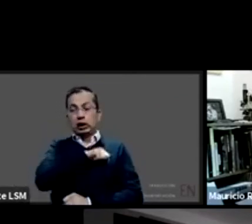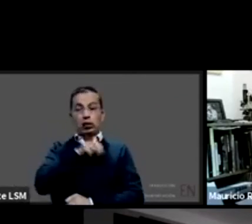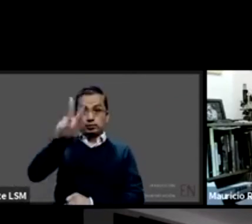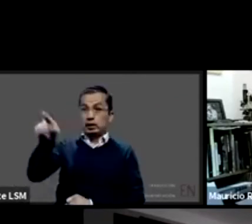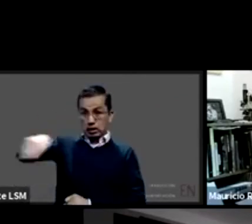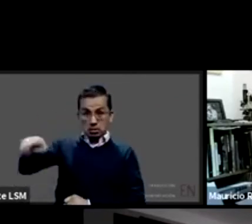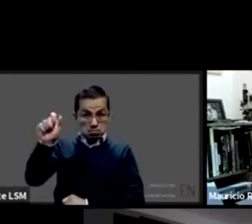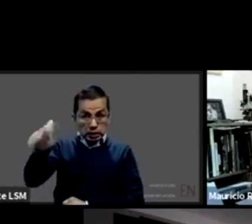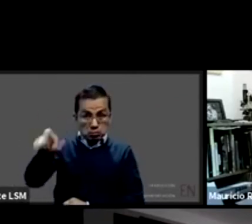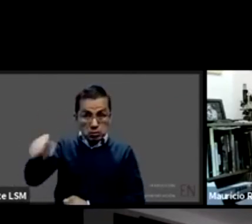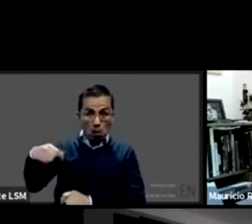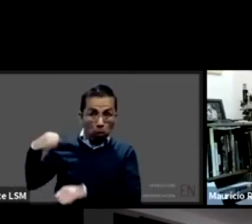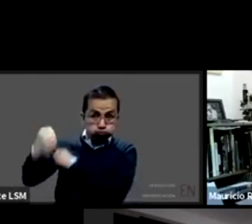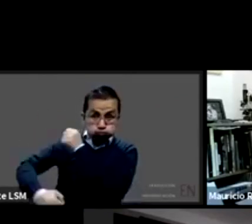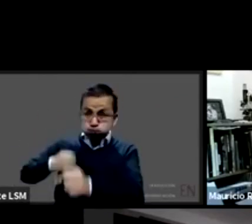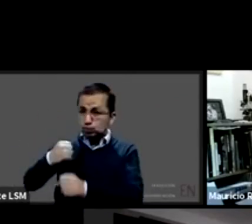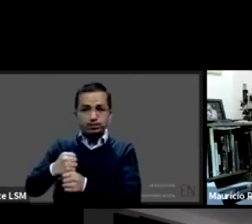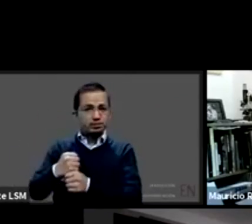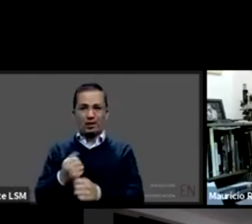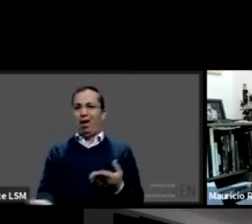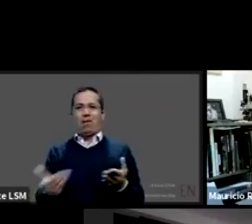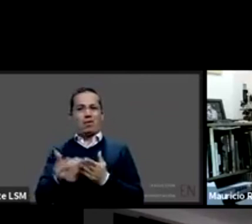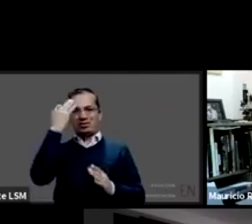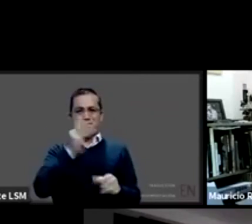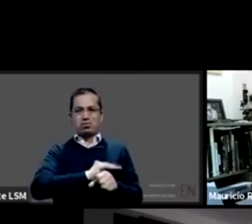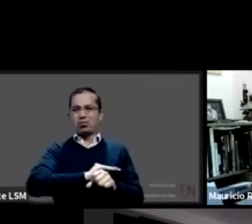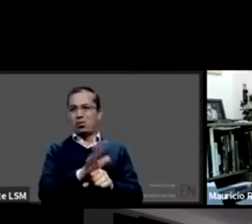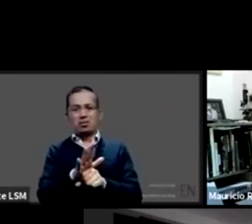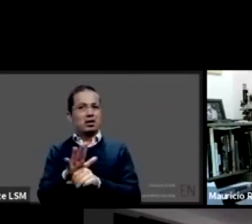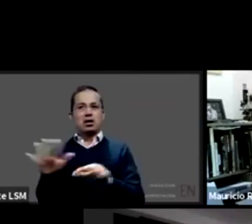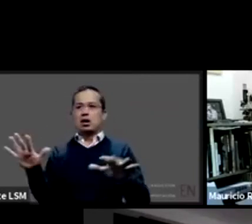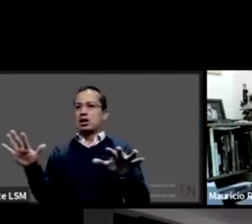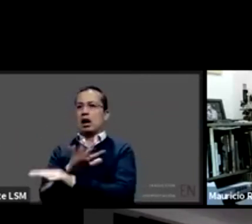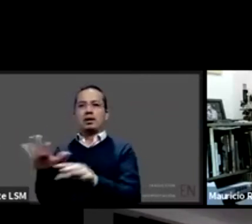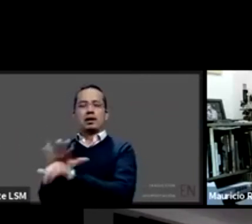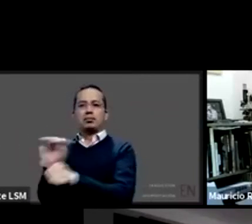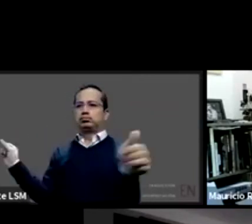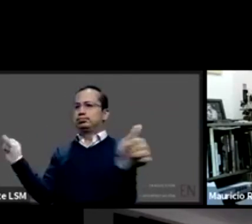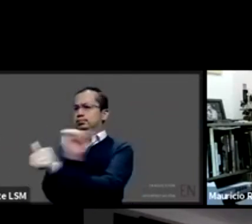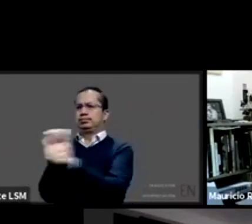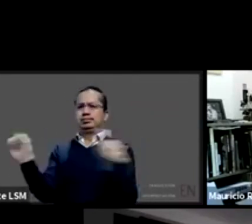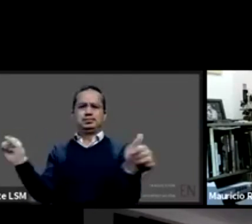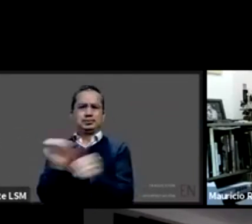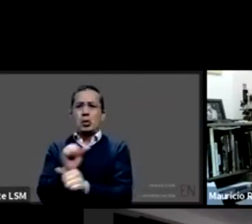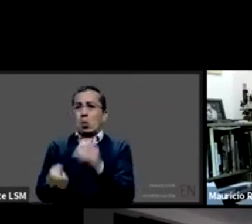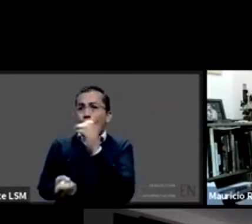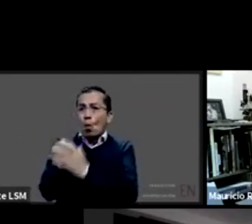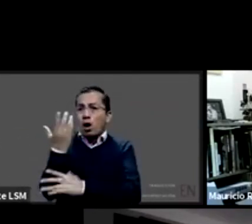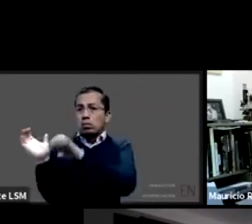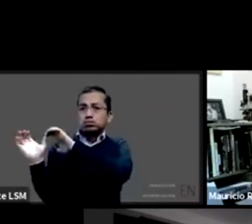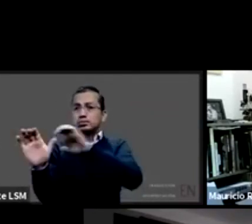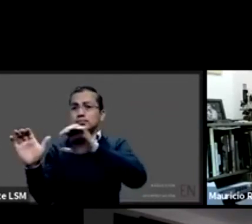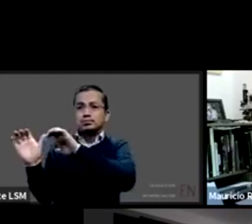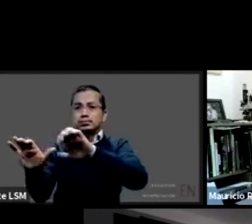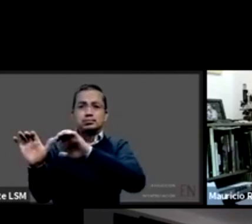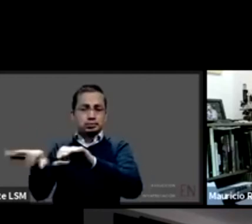personal nuevo y el personal que habitualmente atendía a niñas niños adolescentes y en general a las personas en los hospitales si